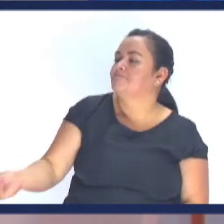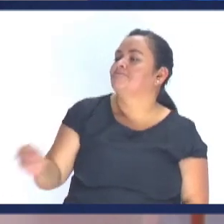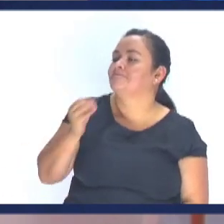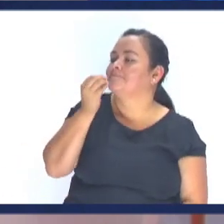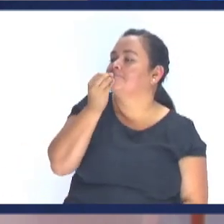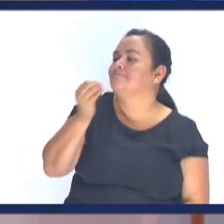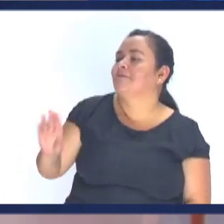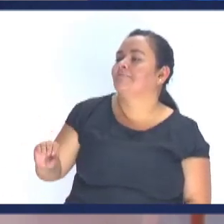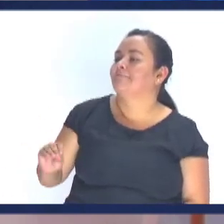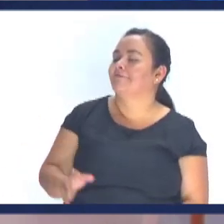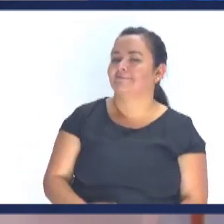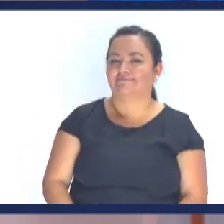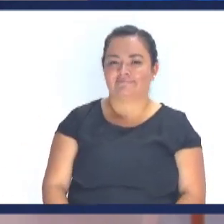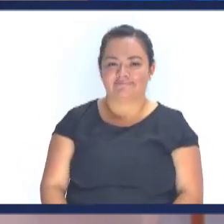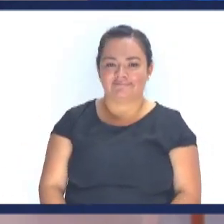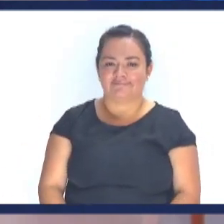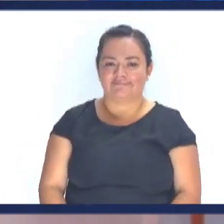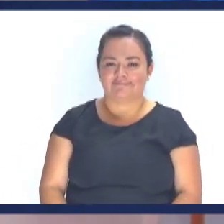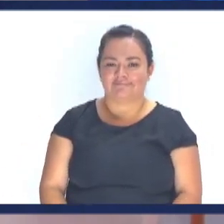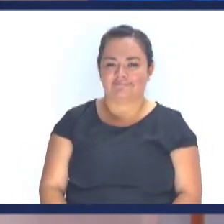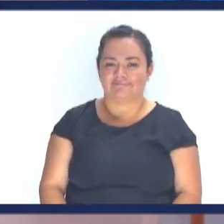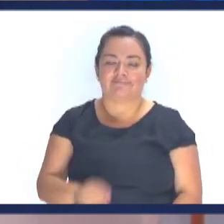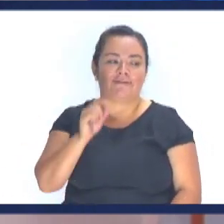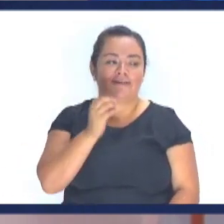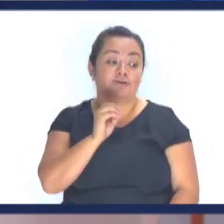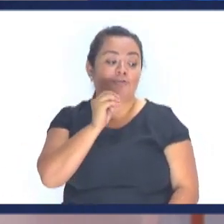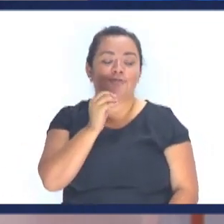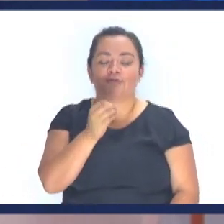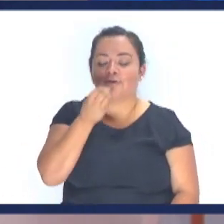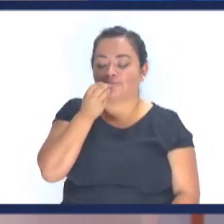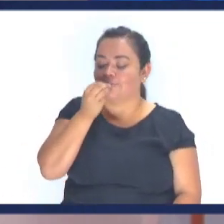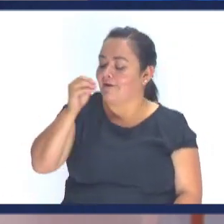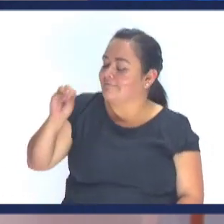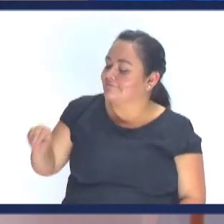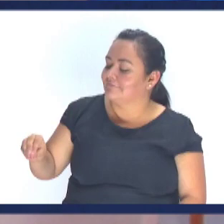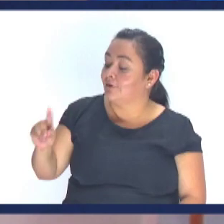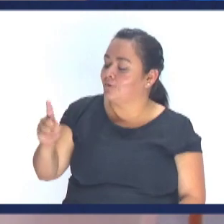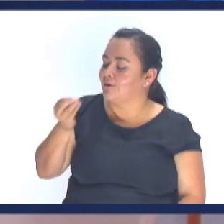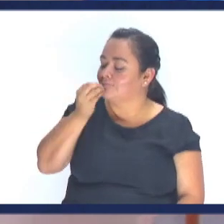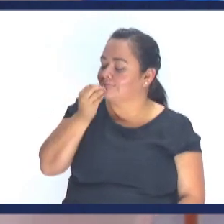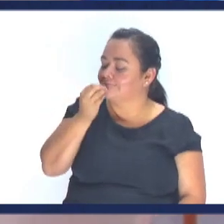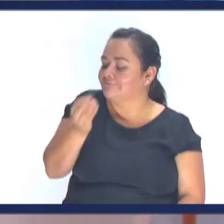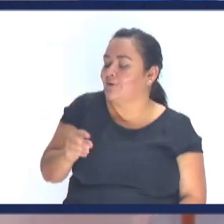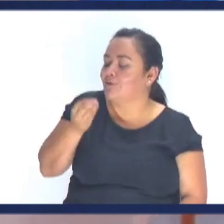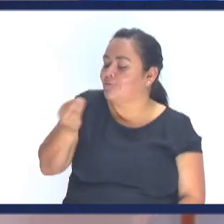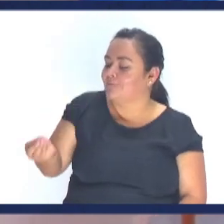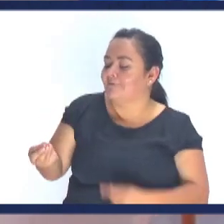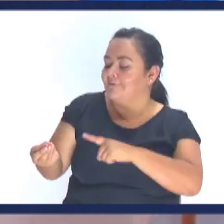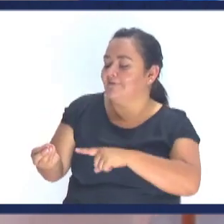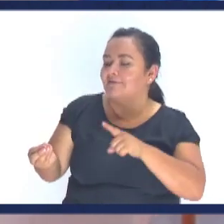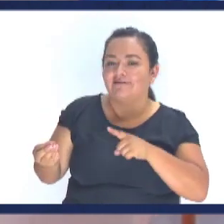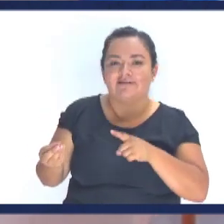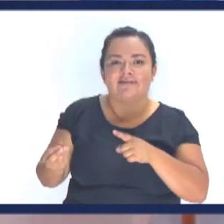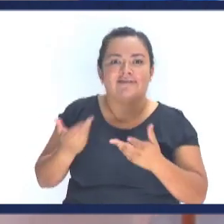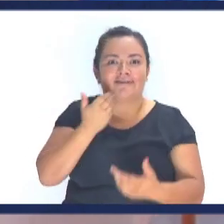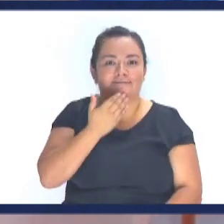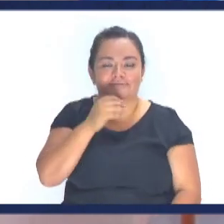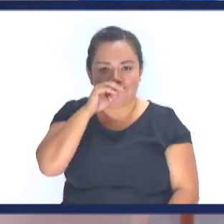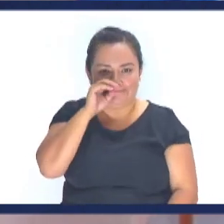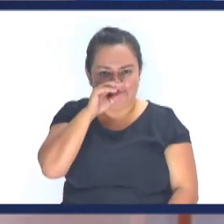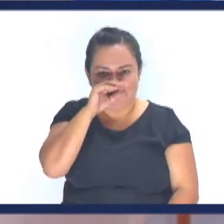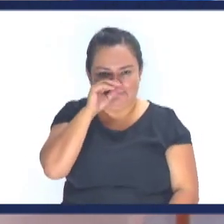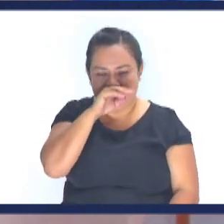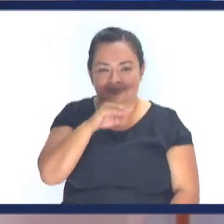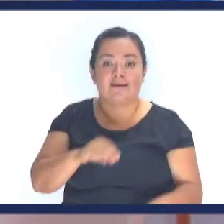galletita Una galletita el chucho Una galletita el tío ¿Me entiendes lo que le digo? ¿Y qué pasó? ¿Y qué